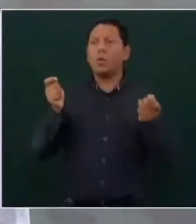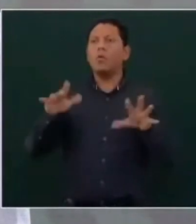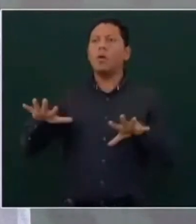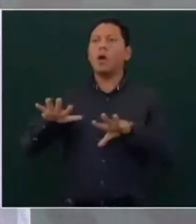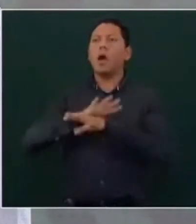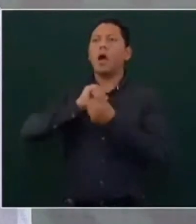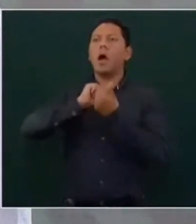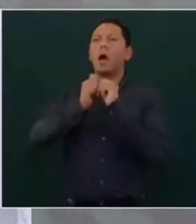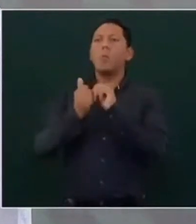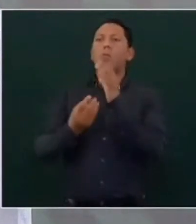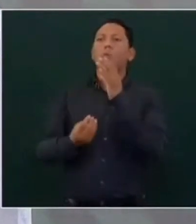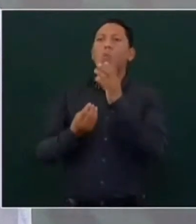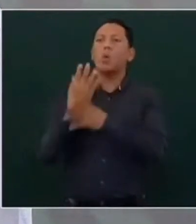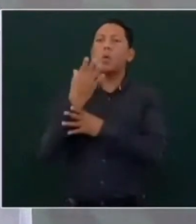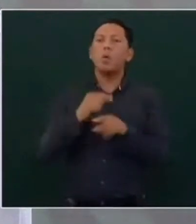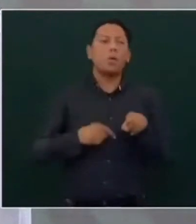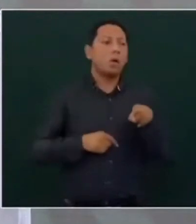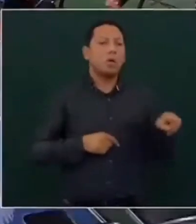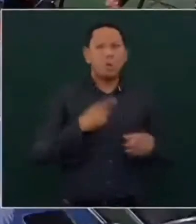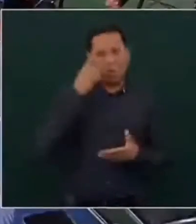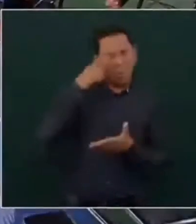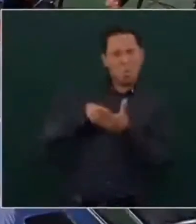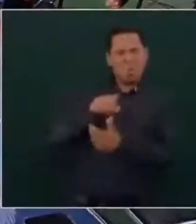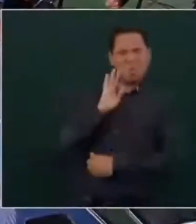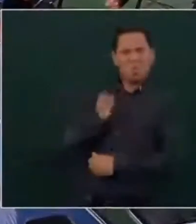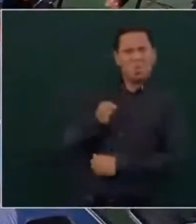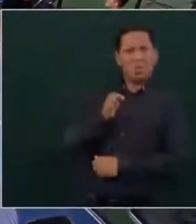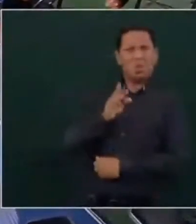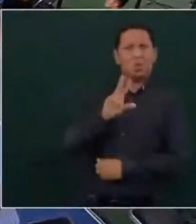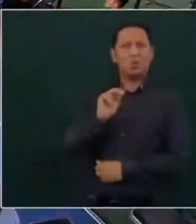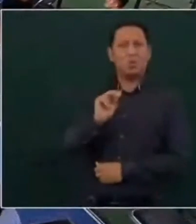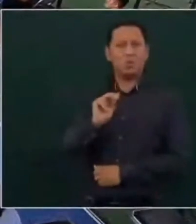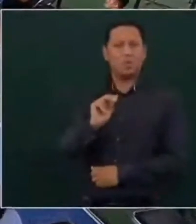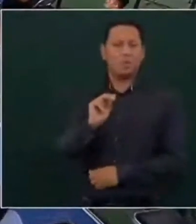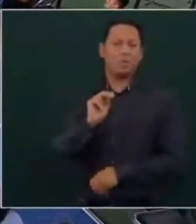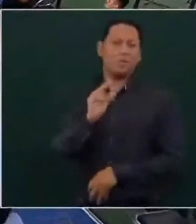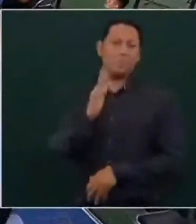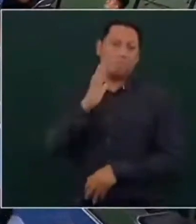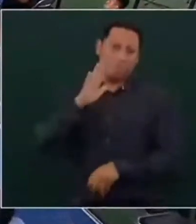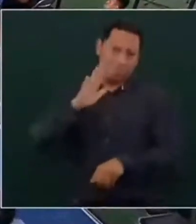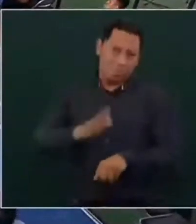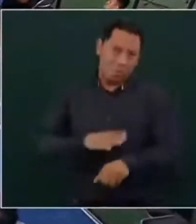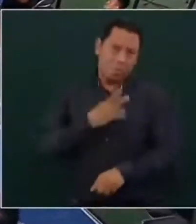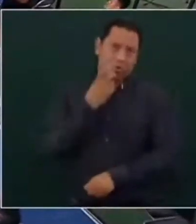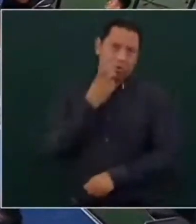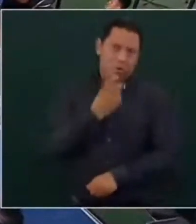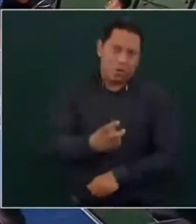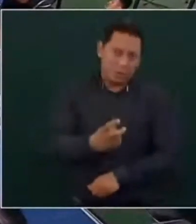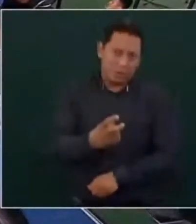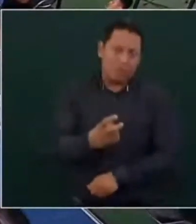por eso a veces los extremos se tocan